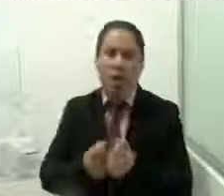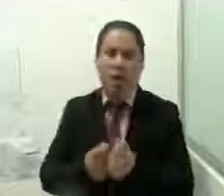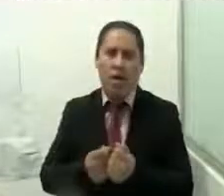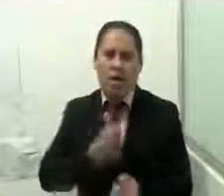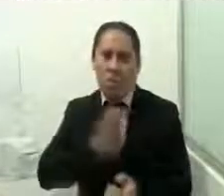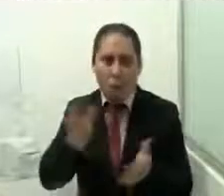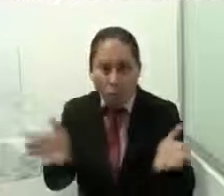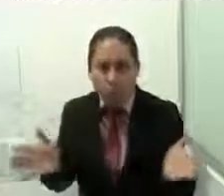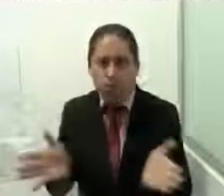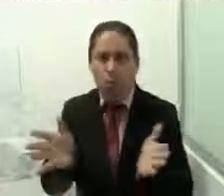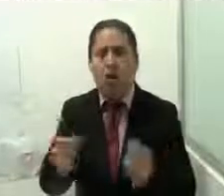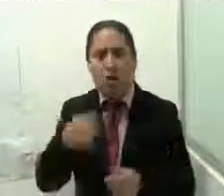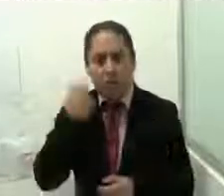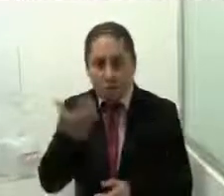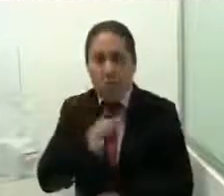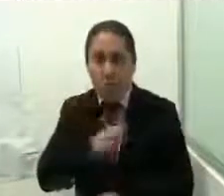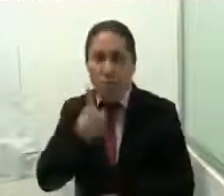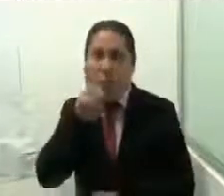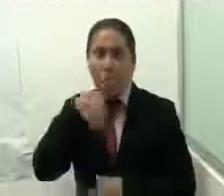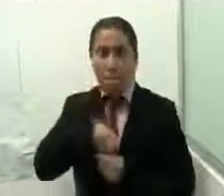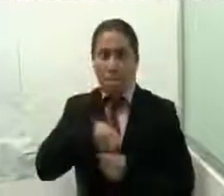denuncia. De igual forma